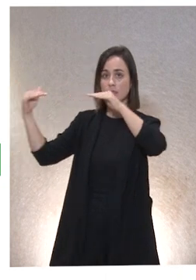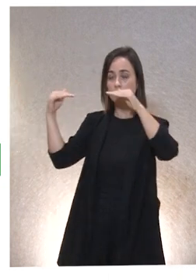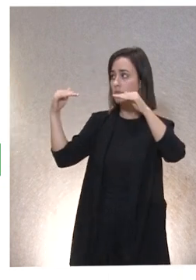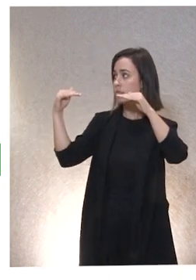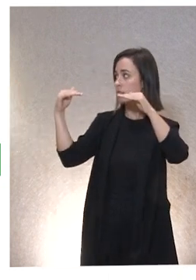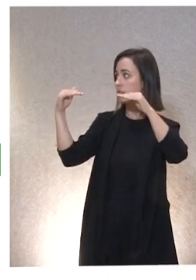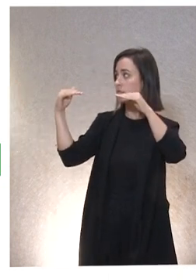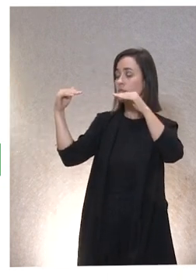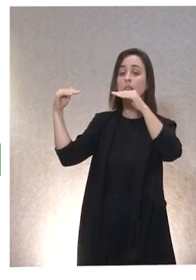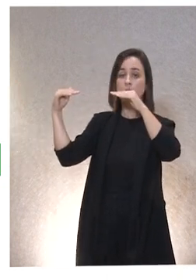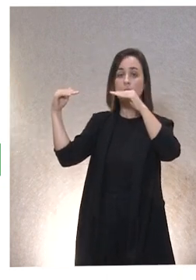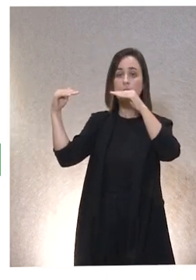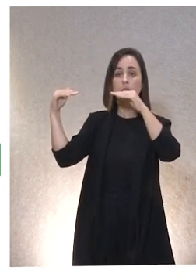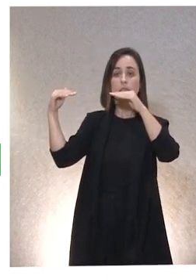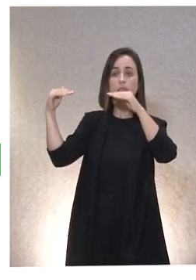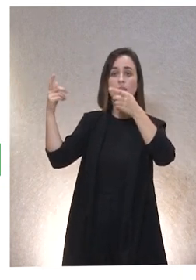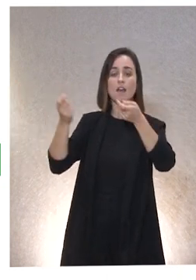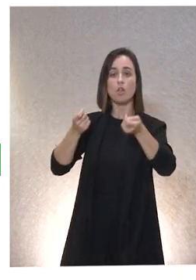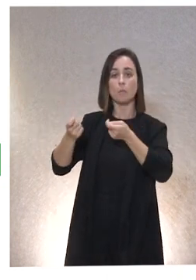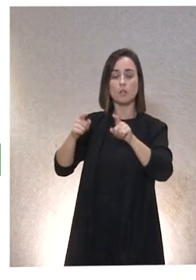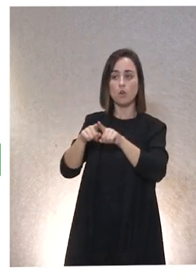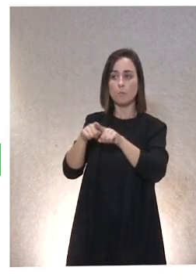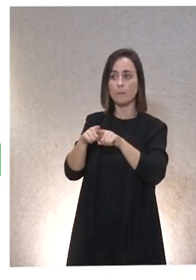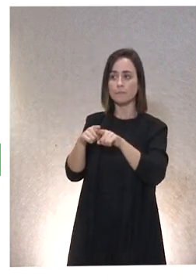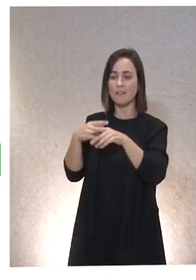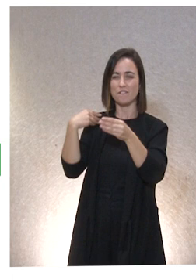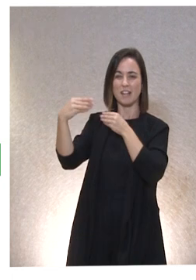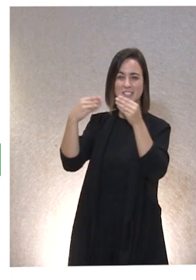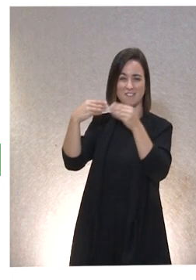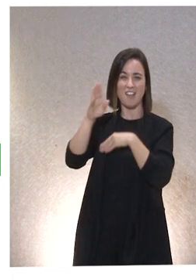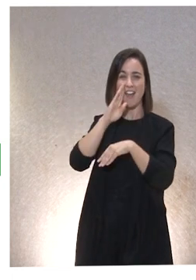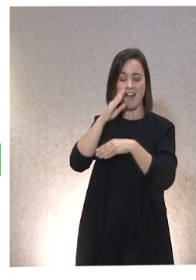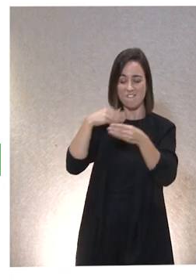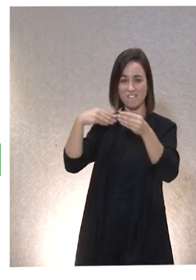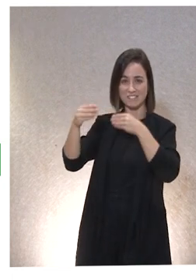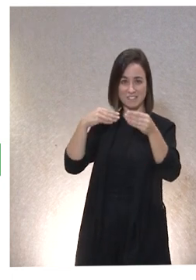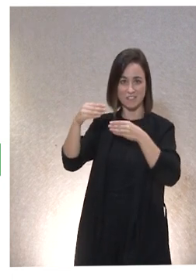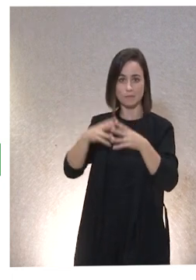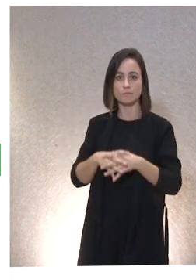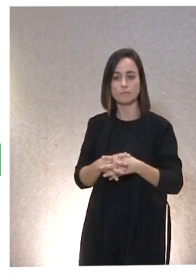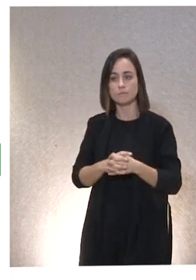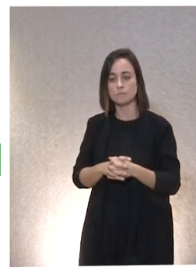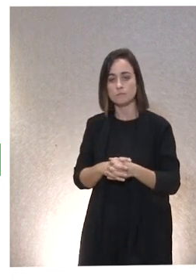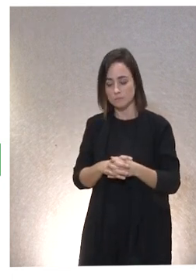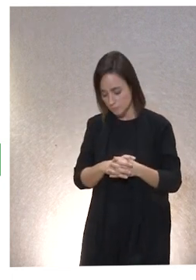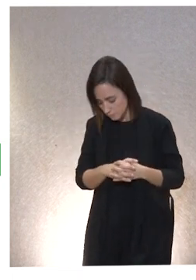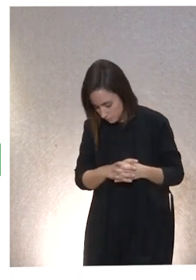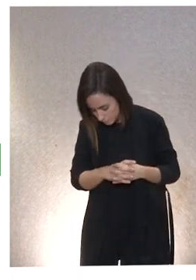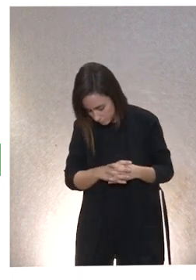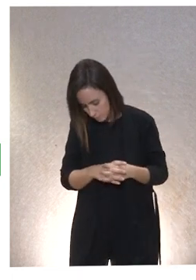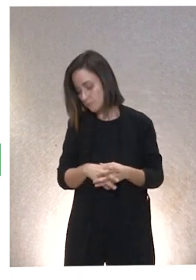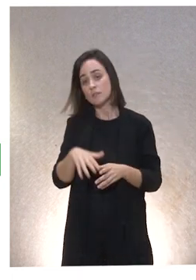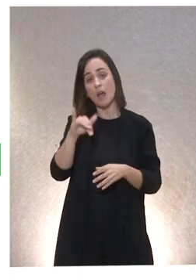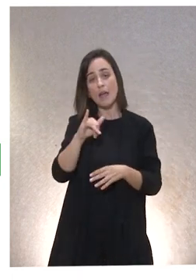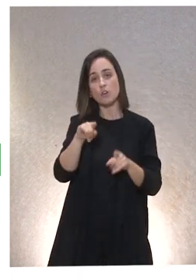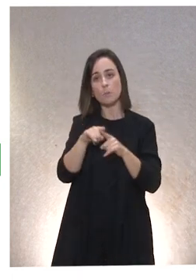y hace a esa asimetría porosa y flexible. Pues es lo que estamos planteando aquí. Teóricamente hay una asimetría,